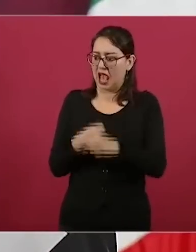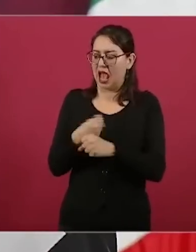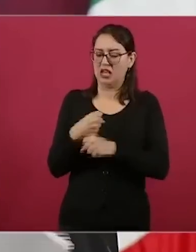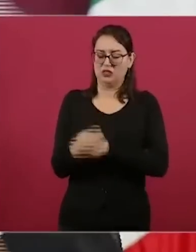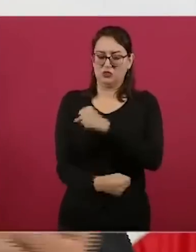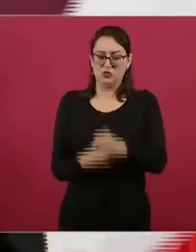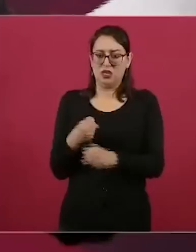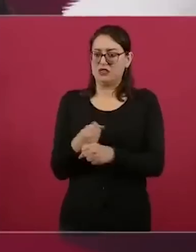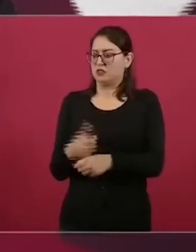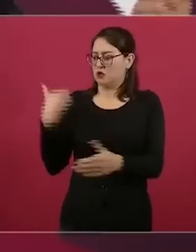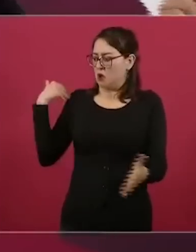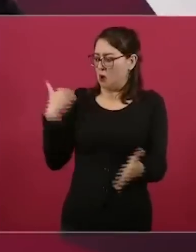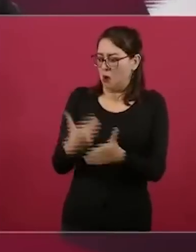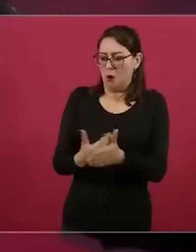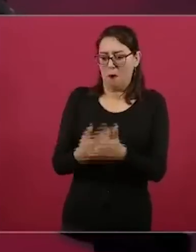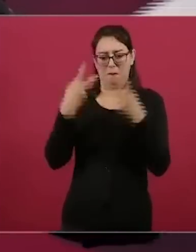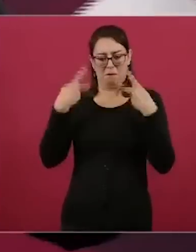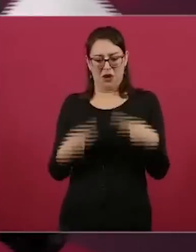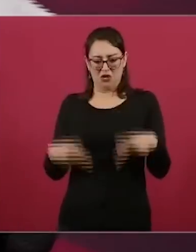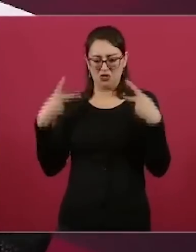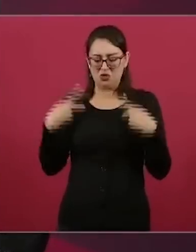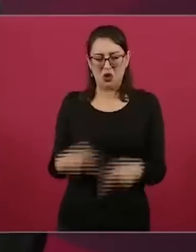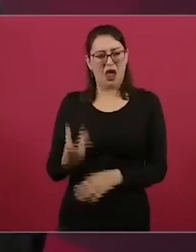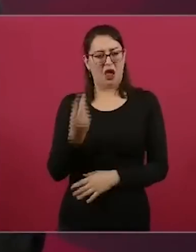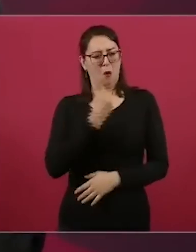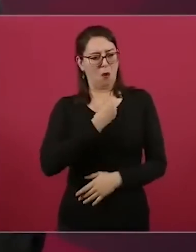¿Cuánta gente ha perdido la vida